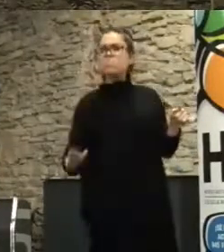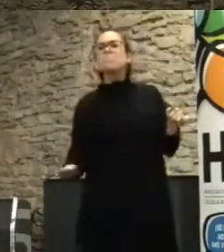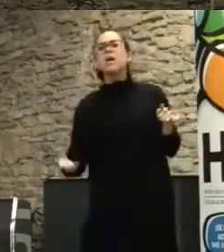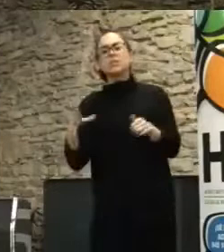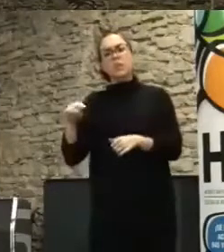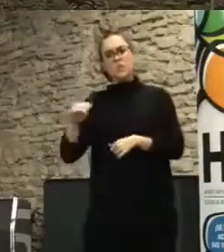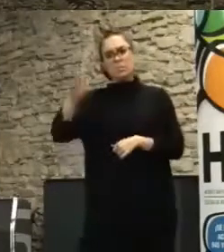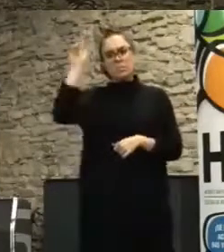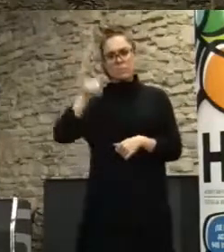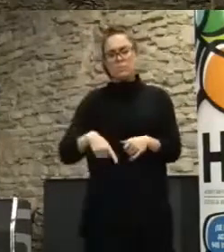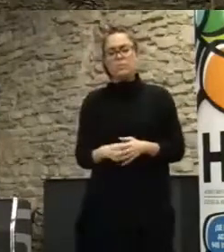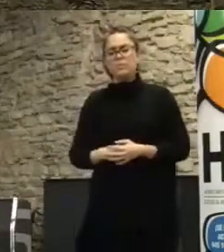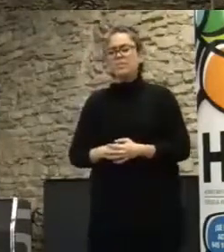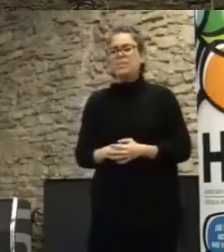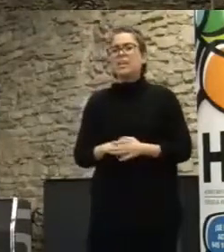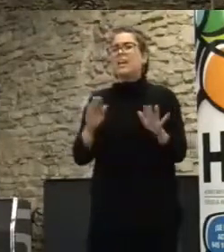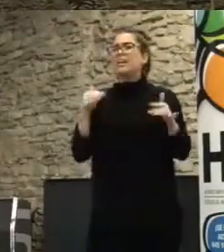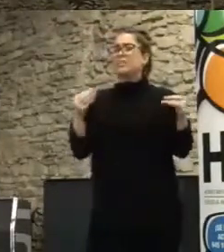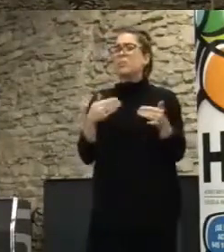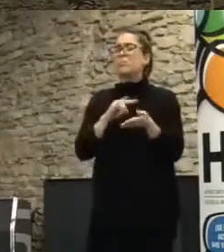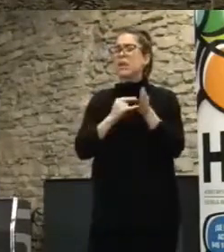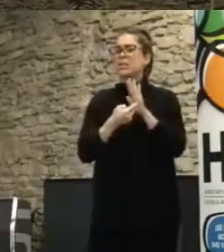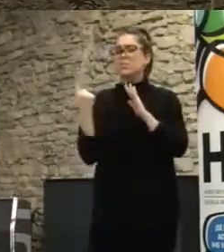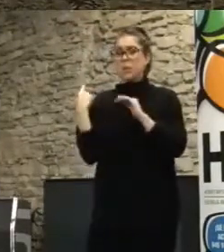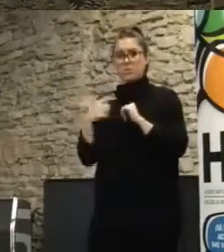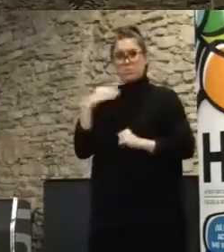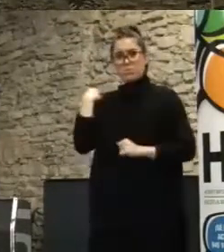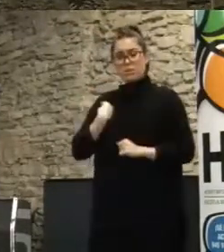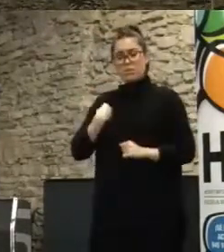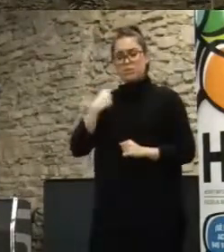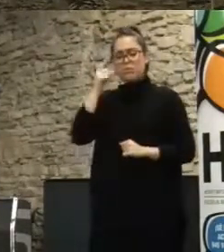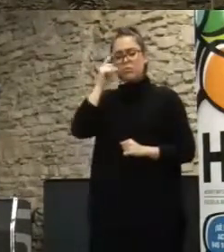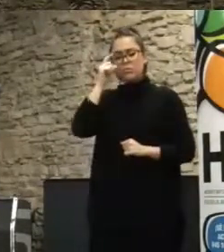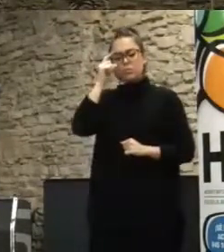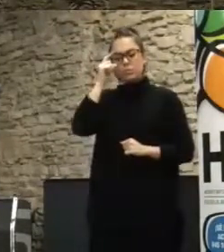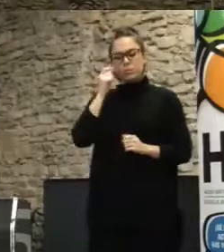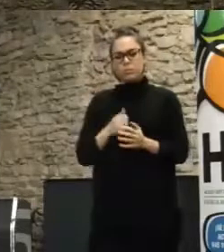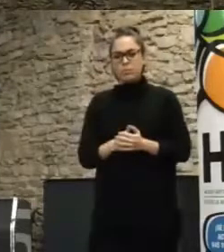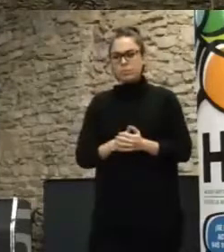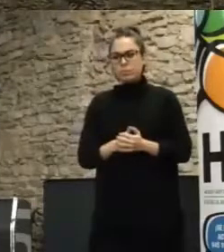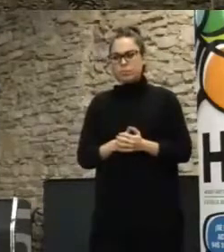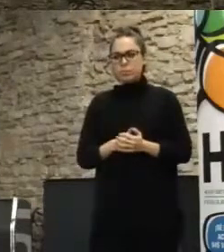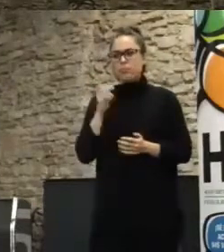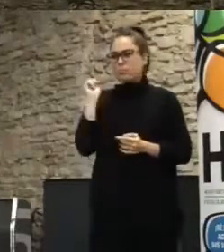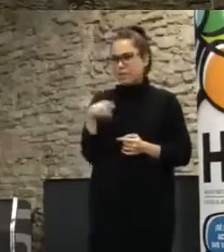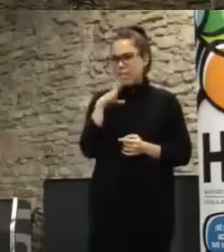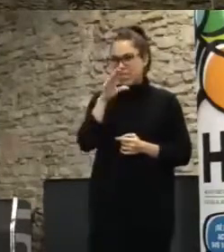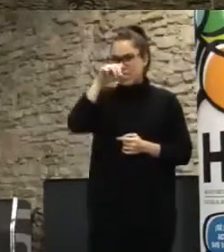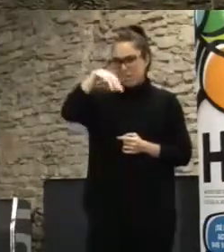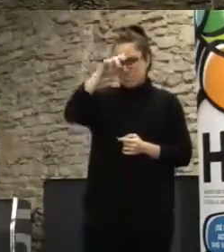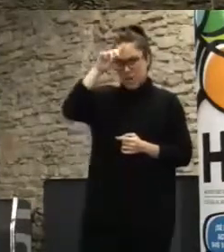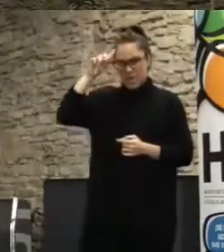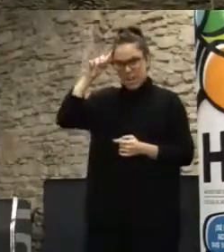digital. Entonces, este mismo mecanismo está ahora rigiendo plataformas como Decid Madrid, Decid Barcelona,